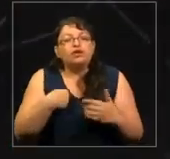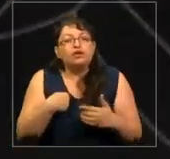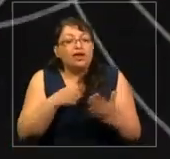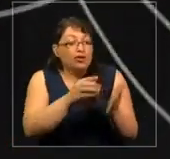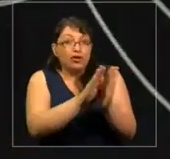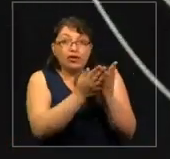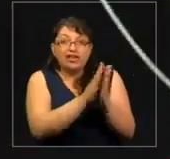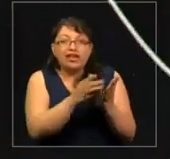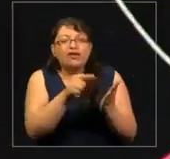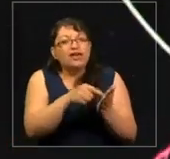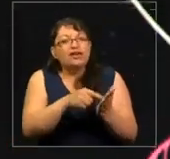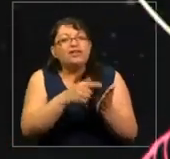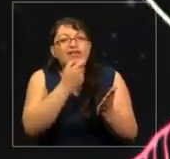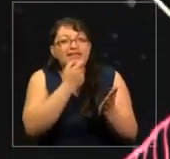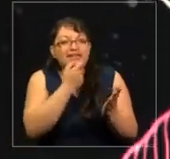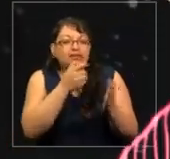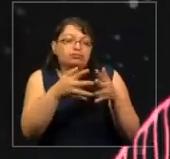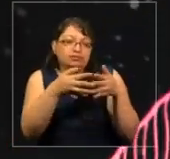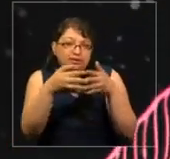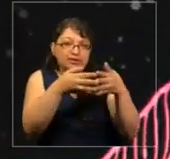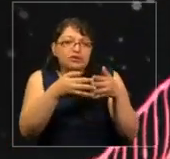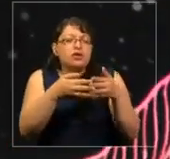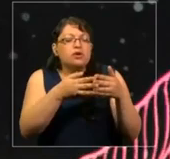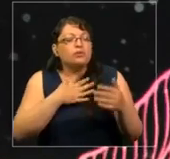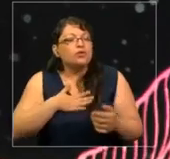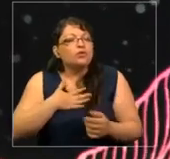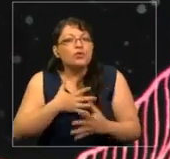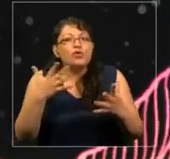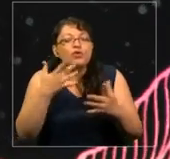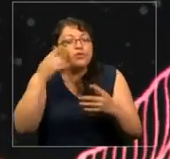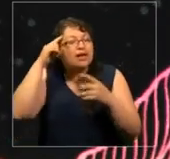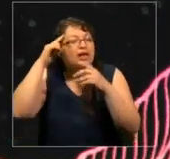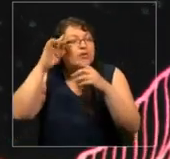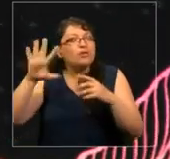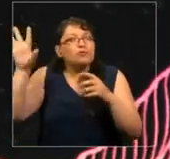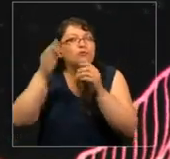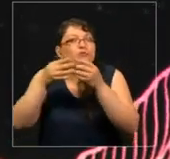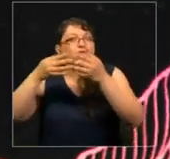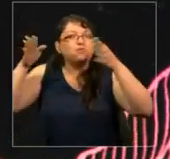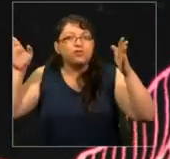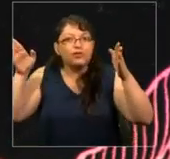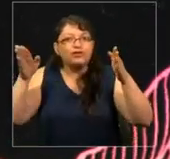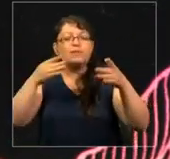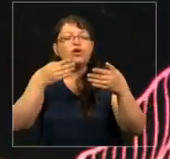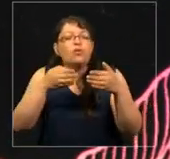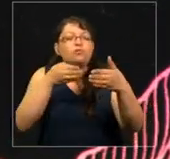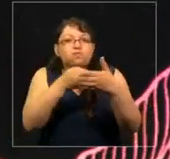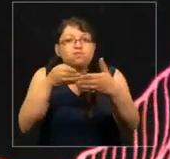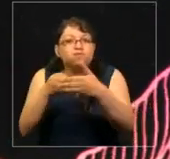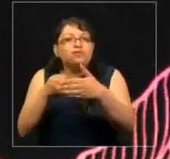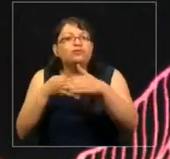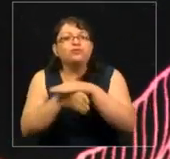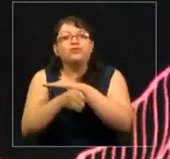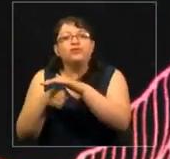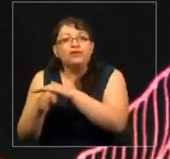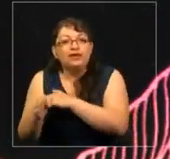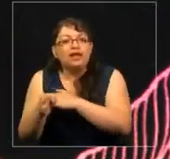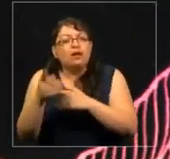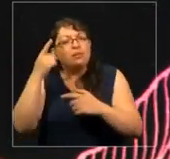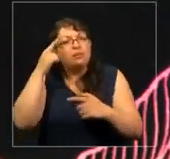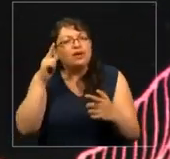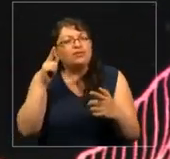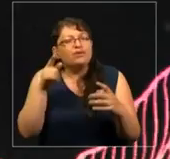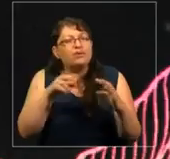esos libres estadounidenses y británicos, abrieron mi imaginación, derribaron muros para mí, pero las consecuencias no